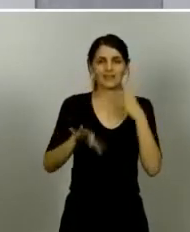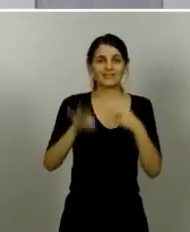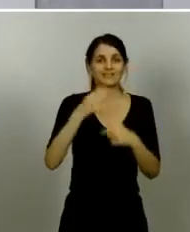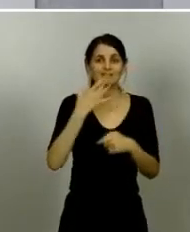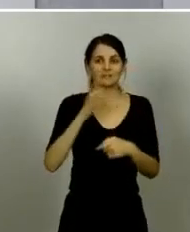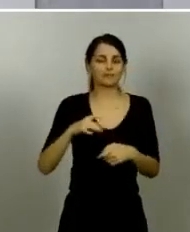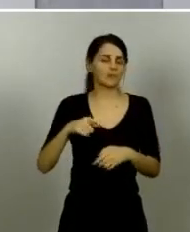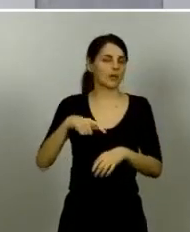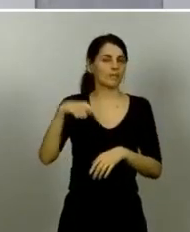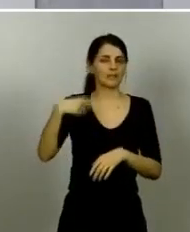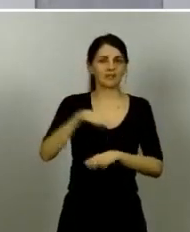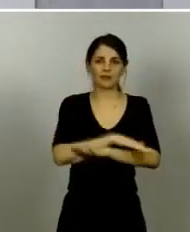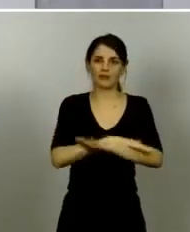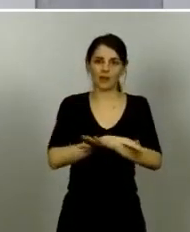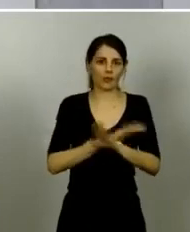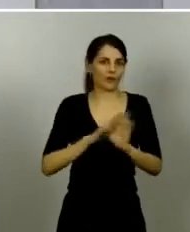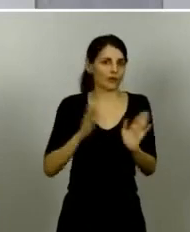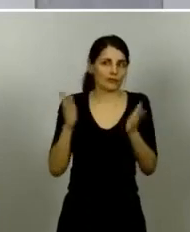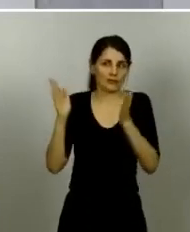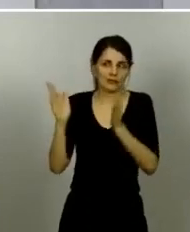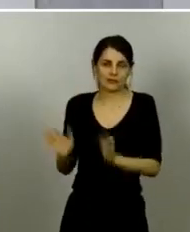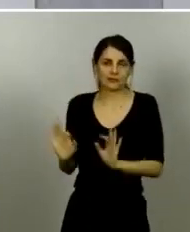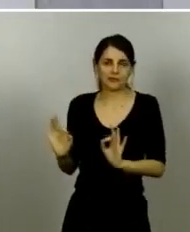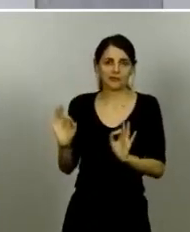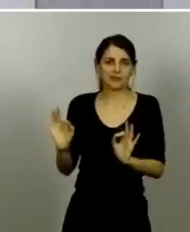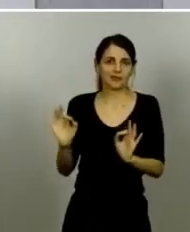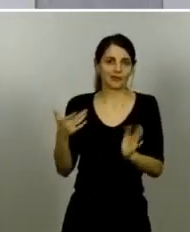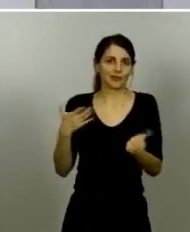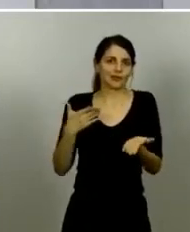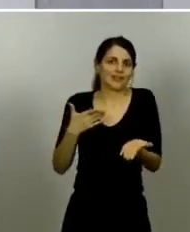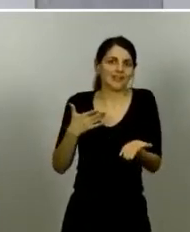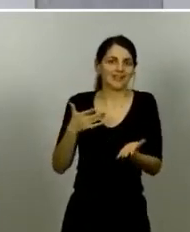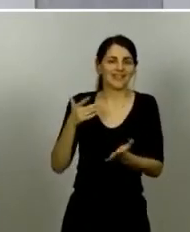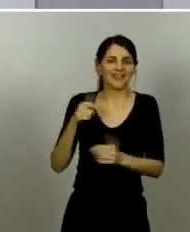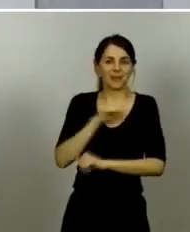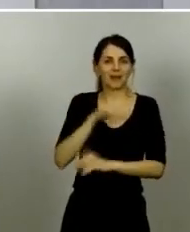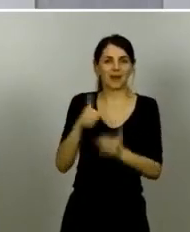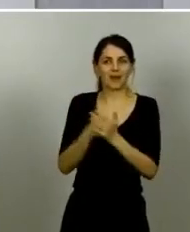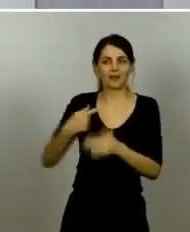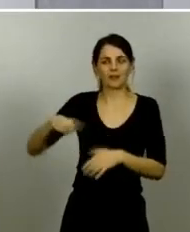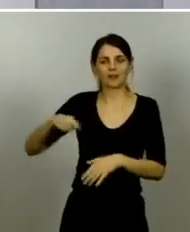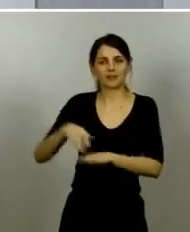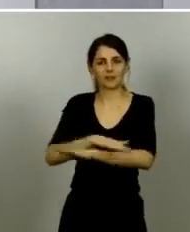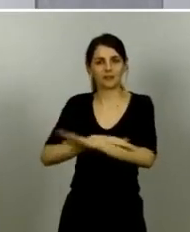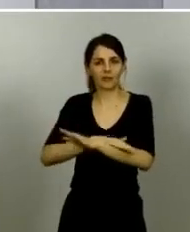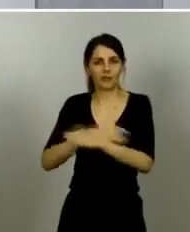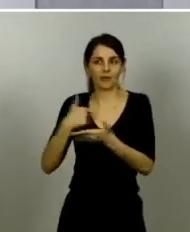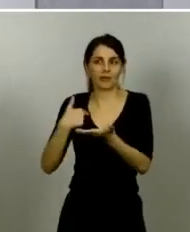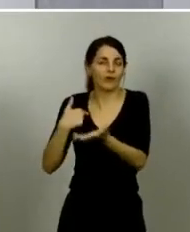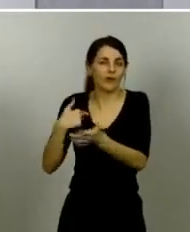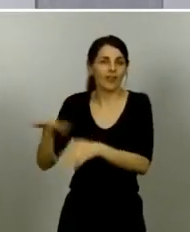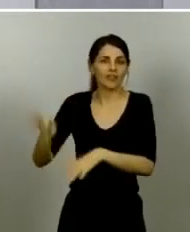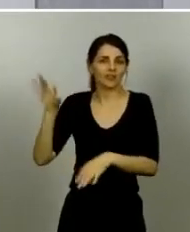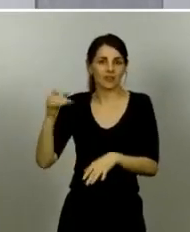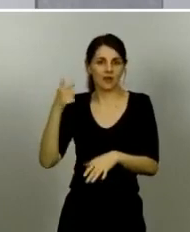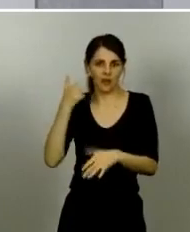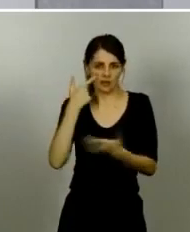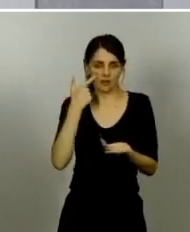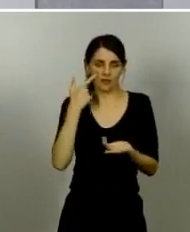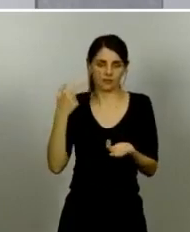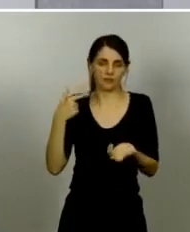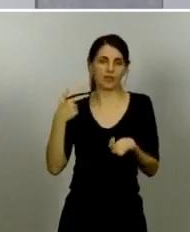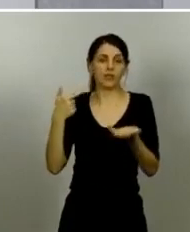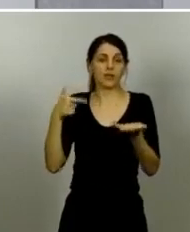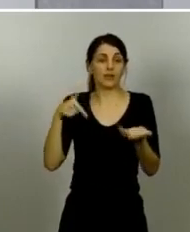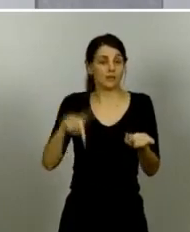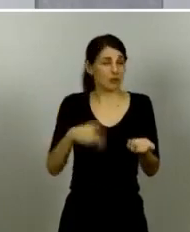me tengo que remitir a este procedimiento que hemos hecho habitualmente he dicho en mi intervención que el estado de alarma ha sido un elemento fundamental para limitar la